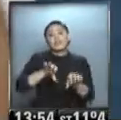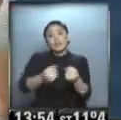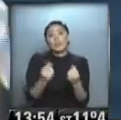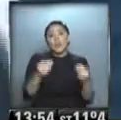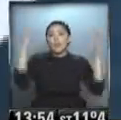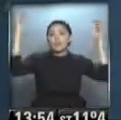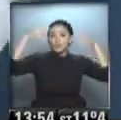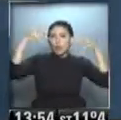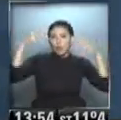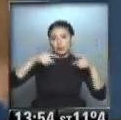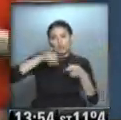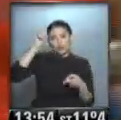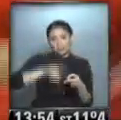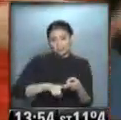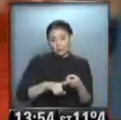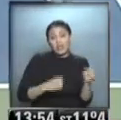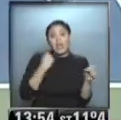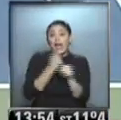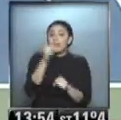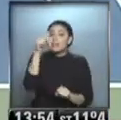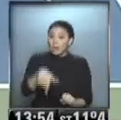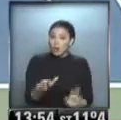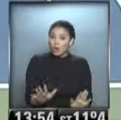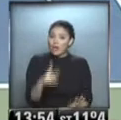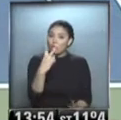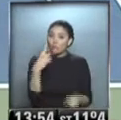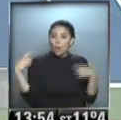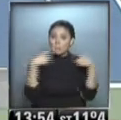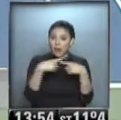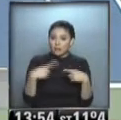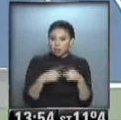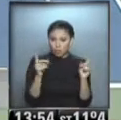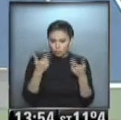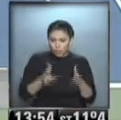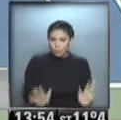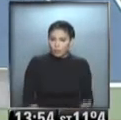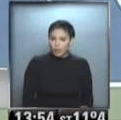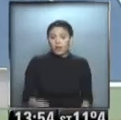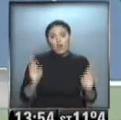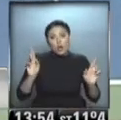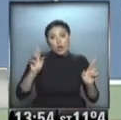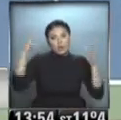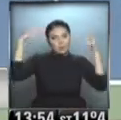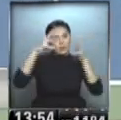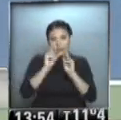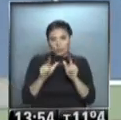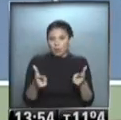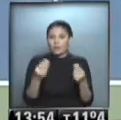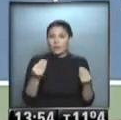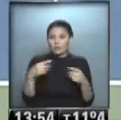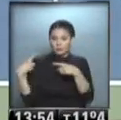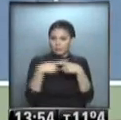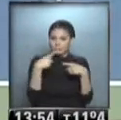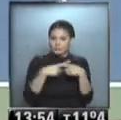toda la jornada. Por ahora se están disputando los partidos sin ningún inconveniente. Esperemos que no vuelva la lluvia porque hay mucha